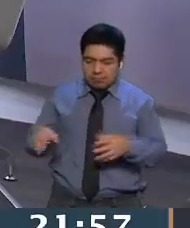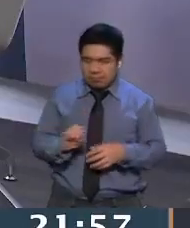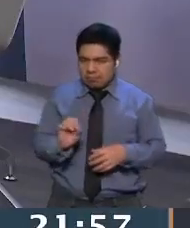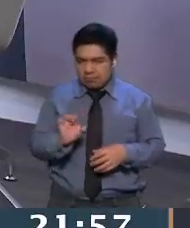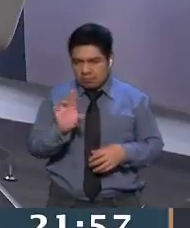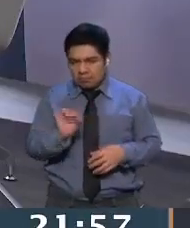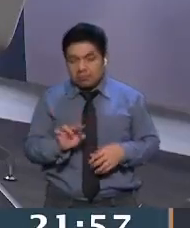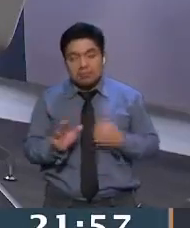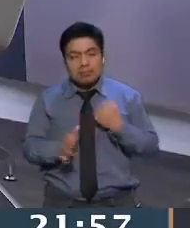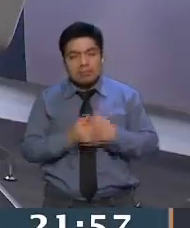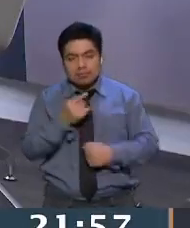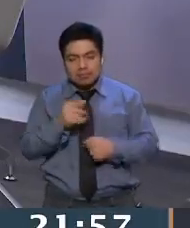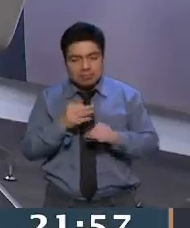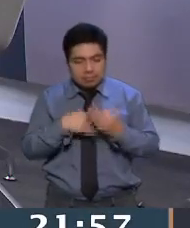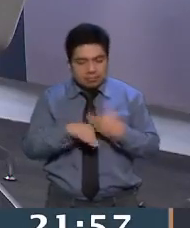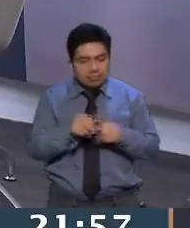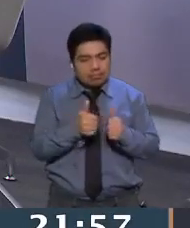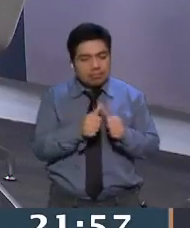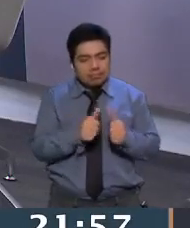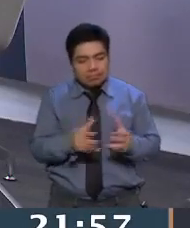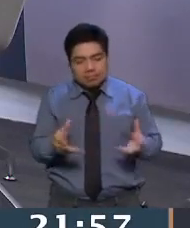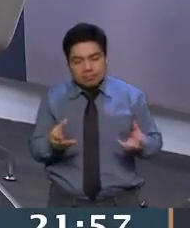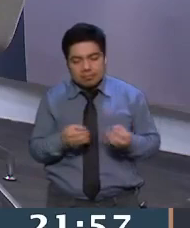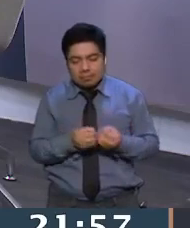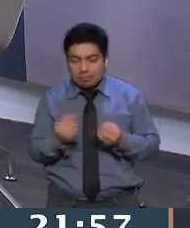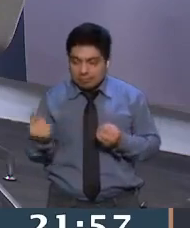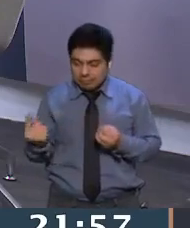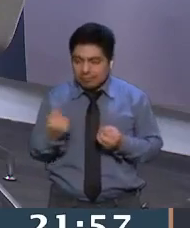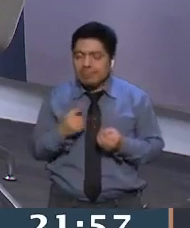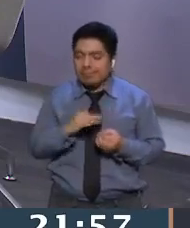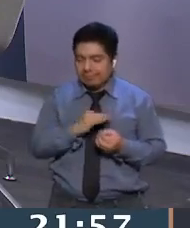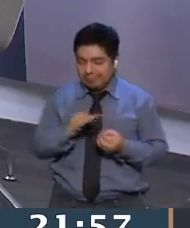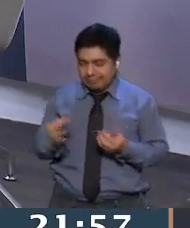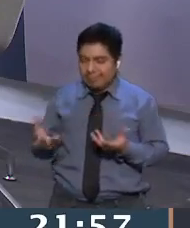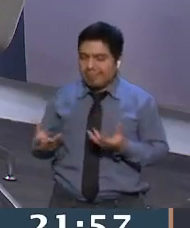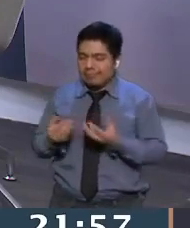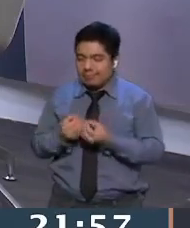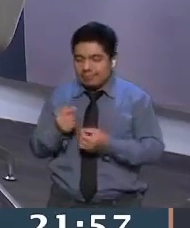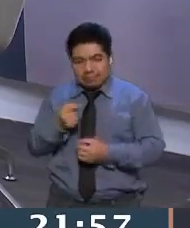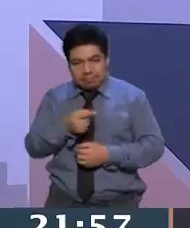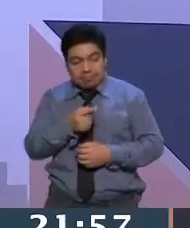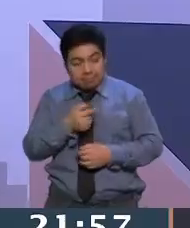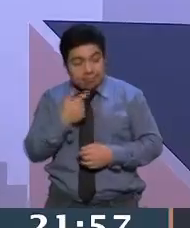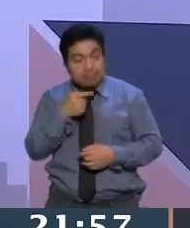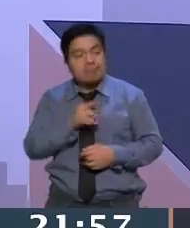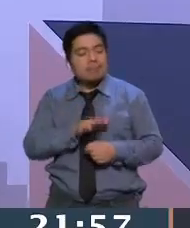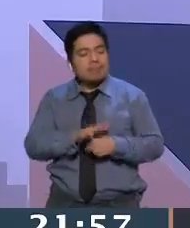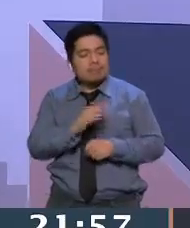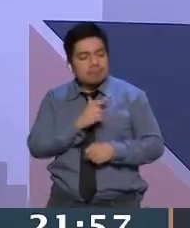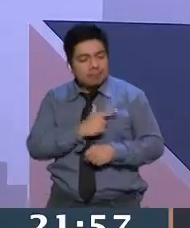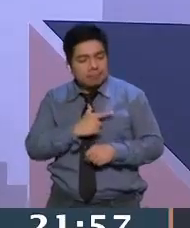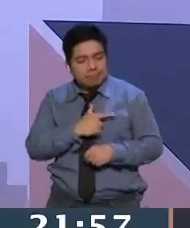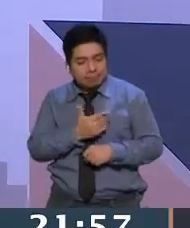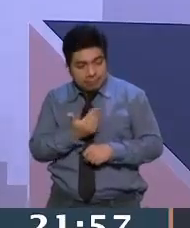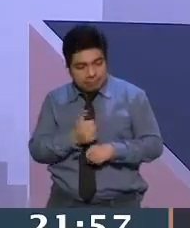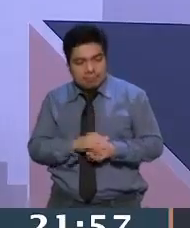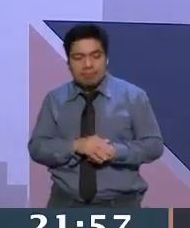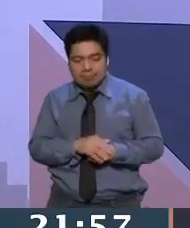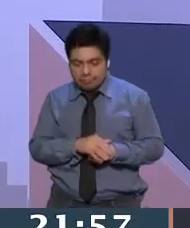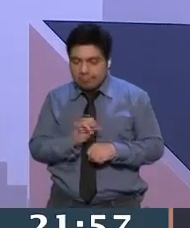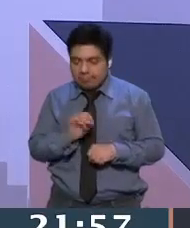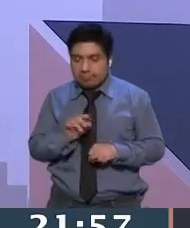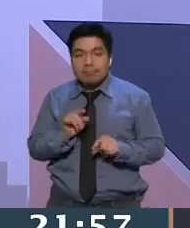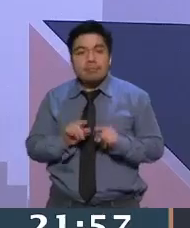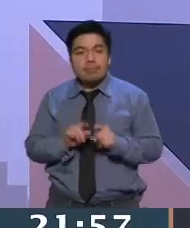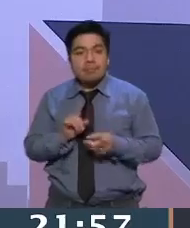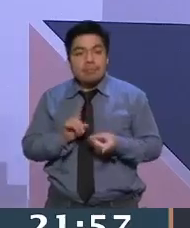sino que es toda una propuesta artesanal, pues realmente se puede diseñar uno a uno, con base en los gustos y necesidades de que cada quien quiera. Entonces, ahora, importante,